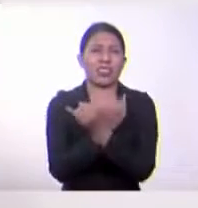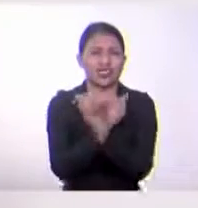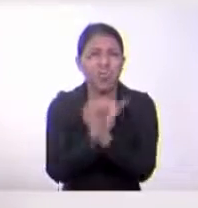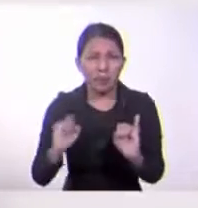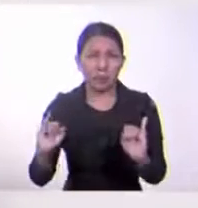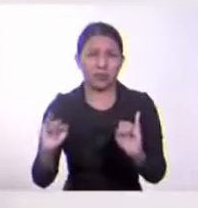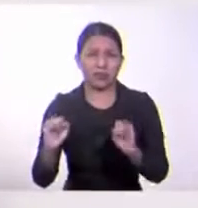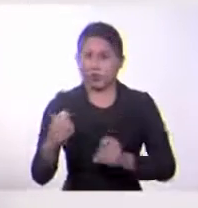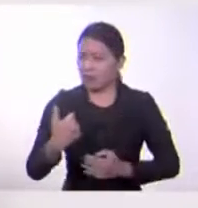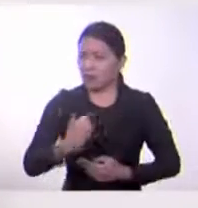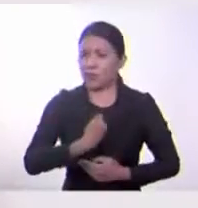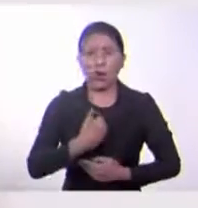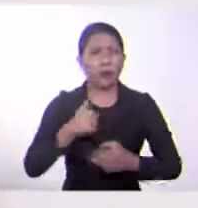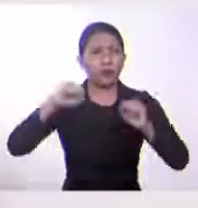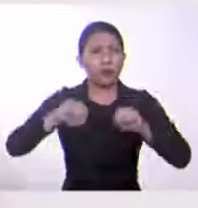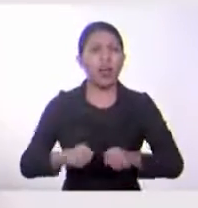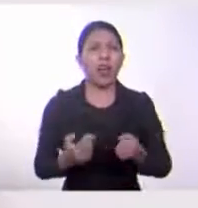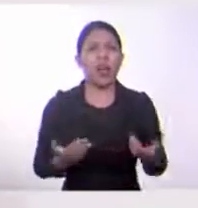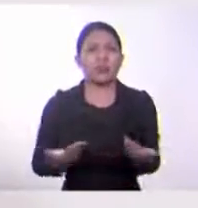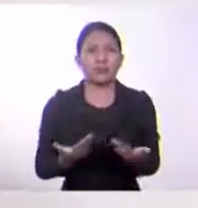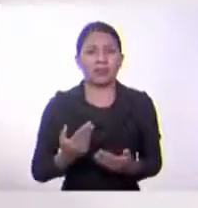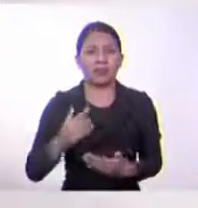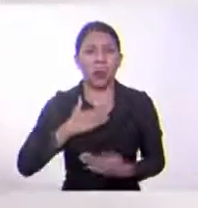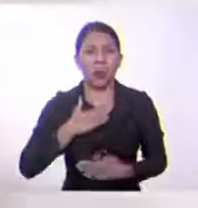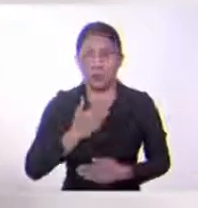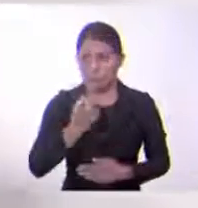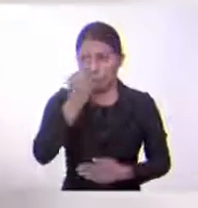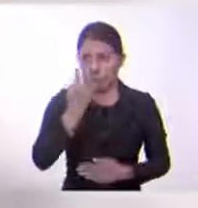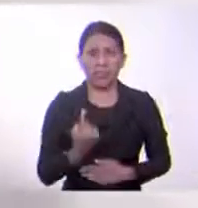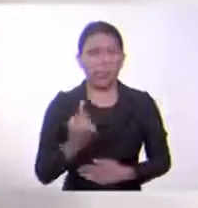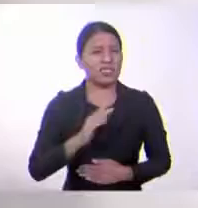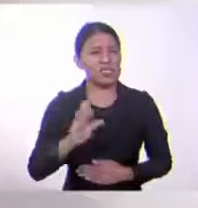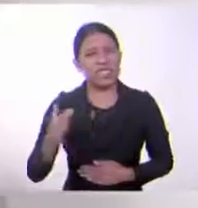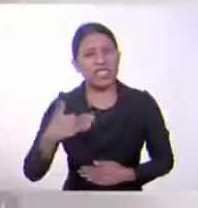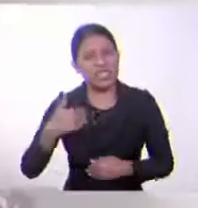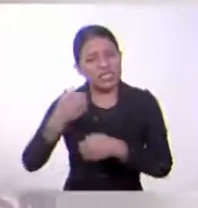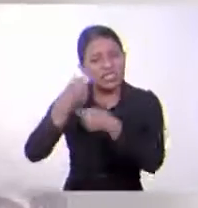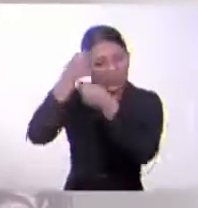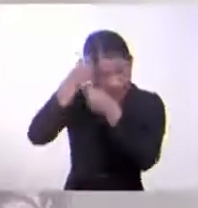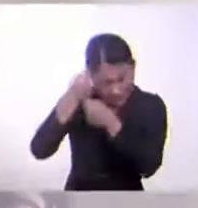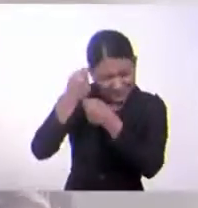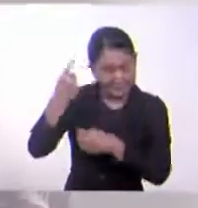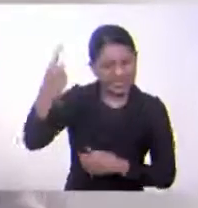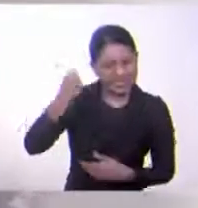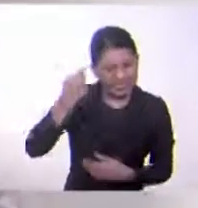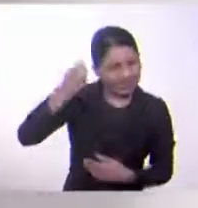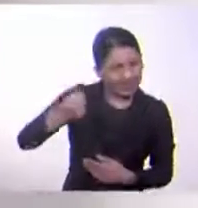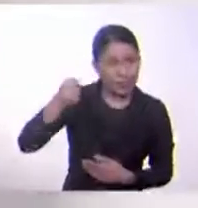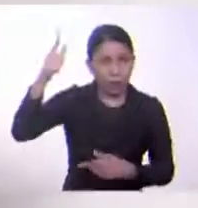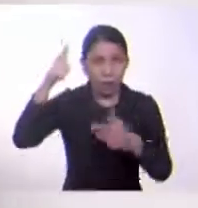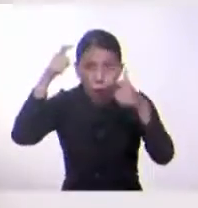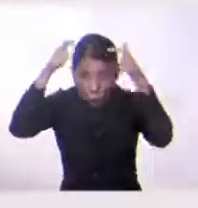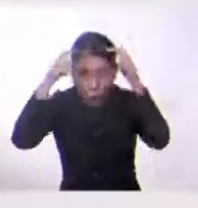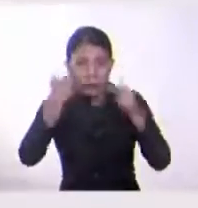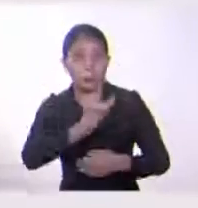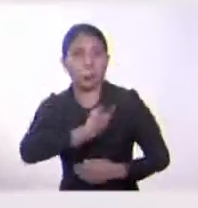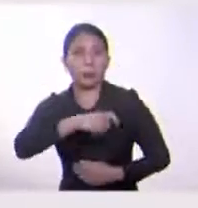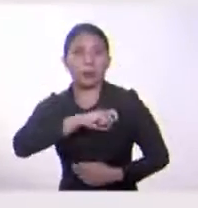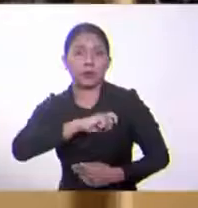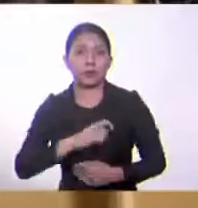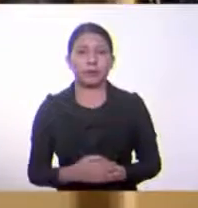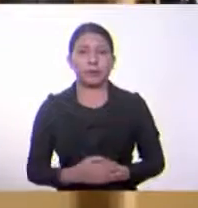autonomía, de salir del régimen que tenía de la corona. Muy bien, cuando hablamos de